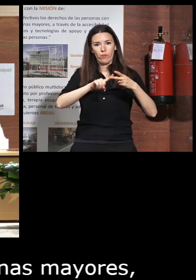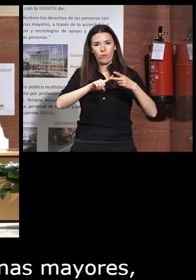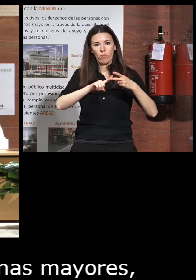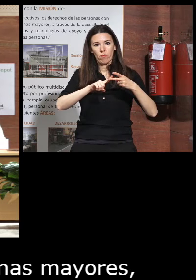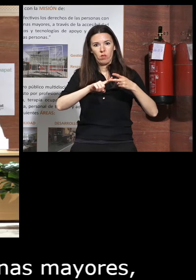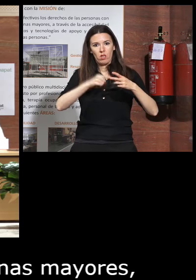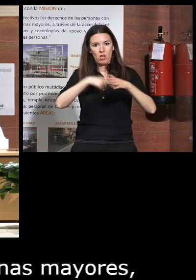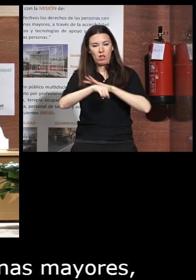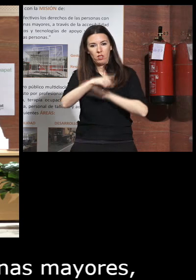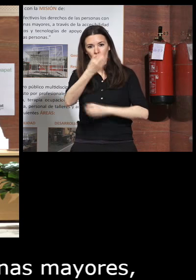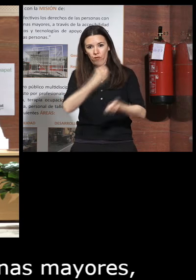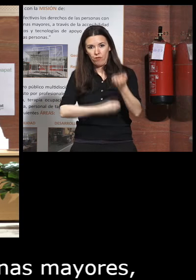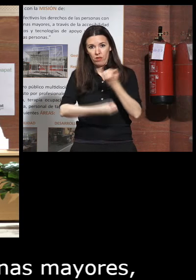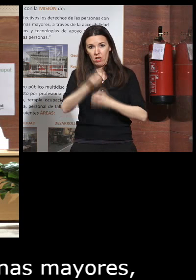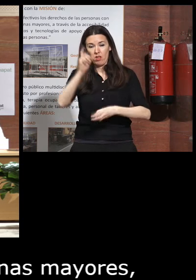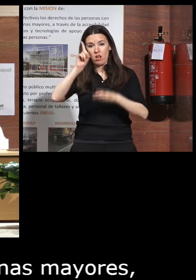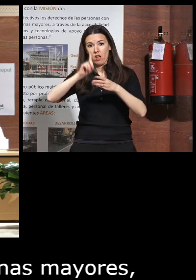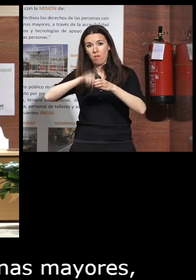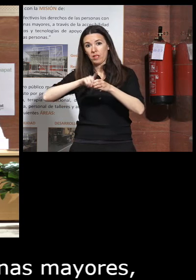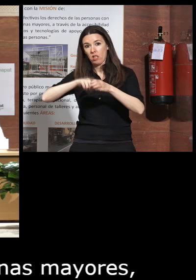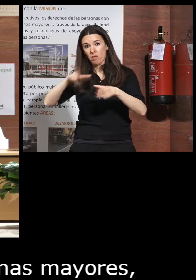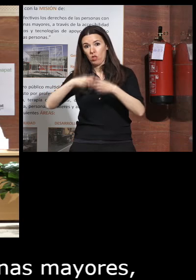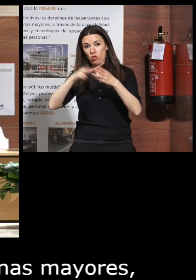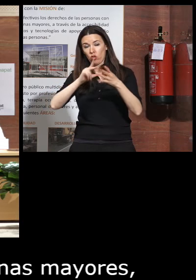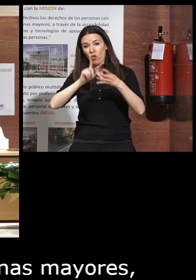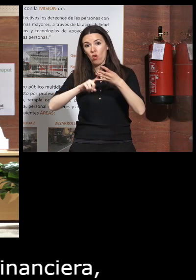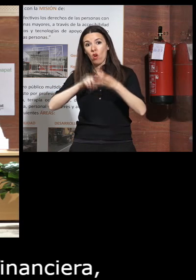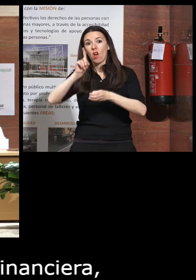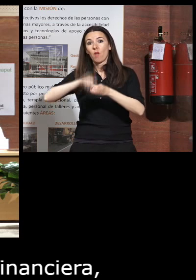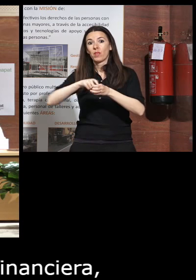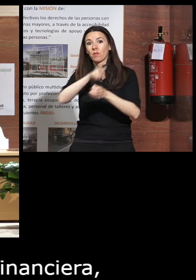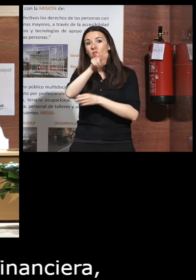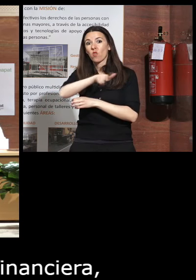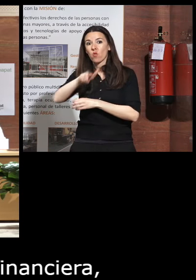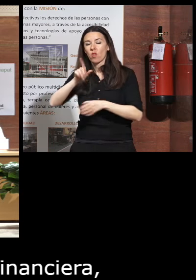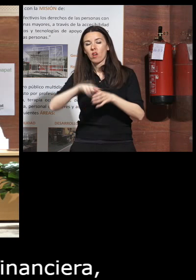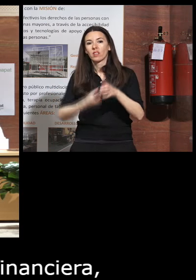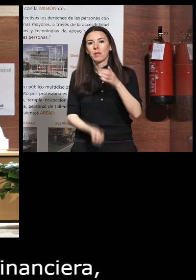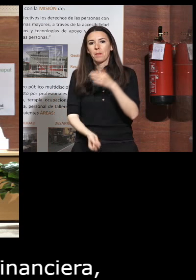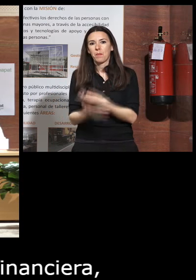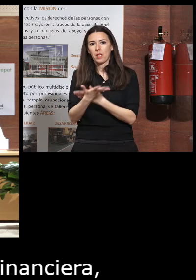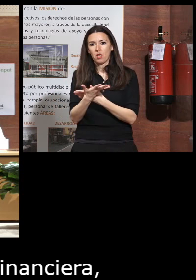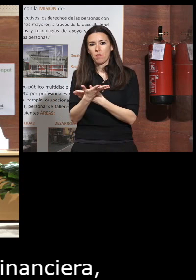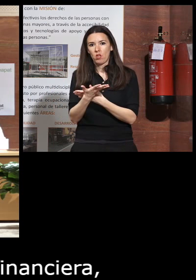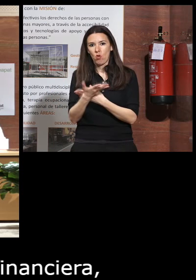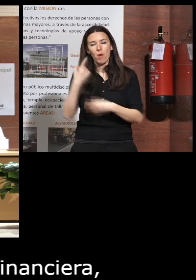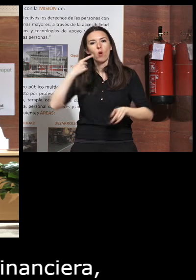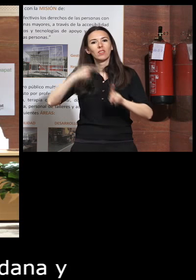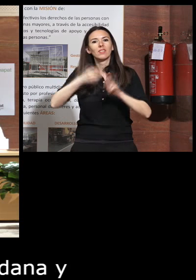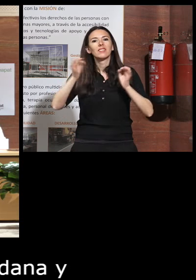gestión financiera participación social participación ciudadana y emprendimiento para los mayores